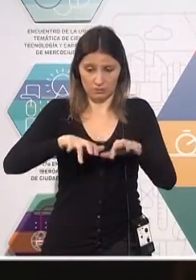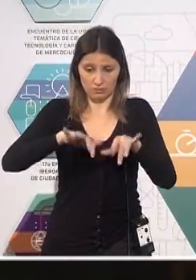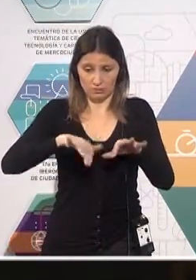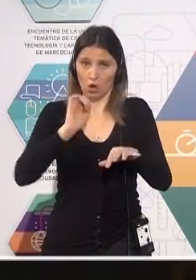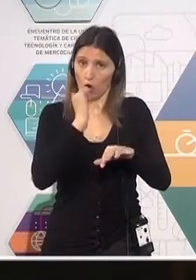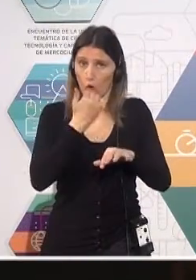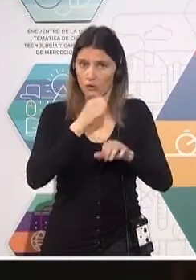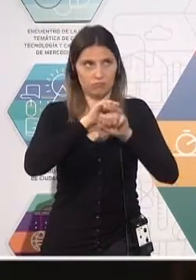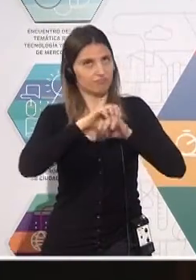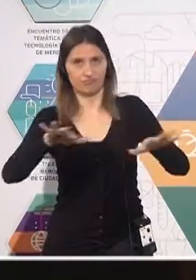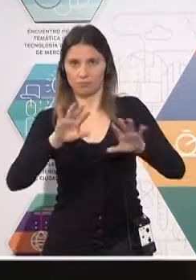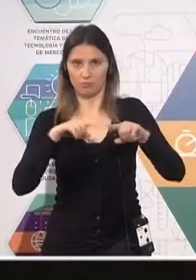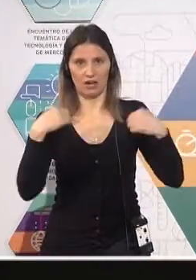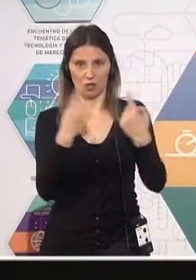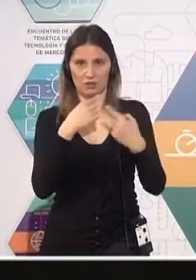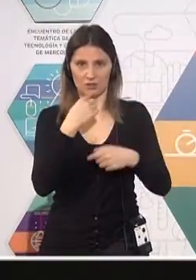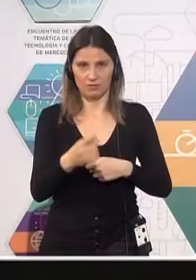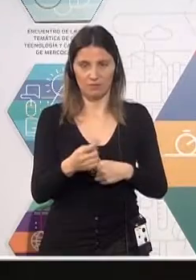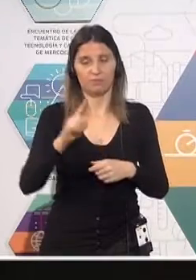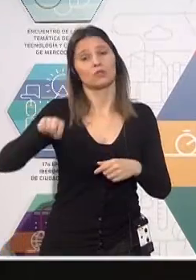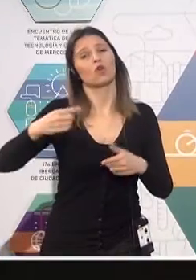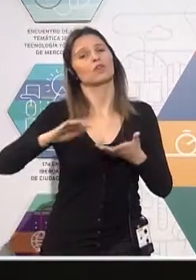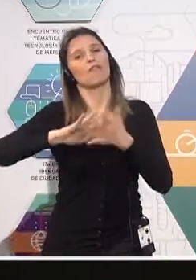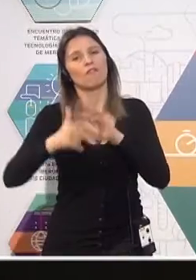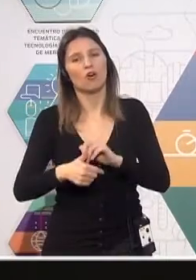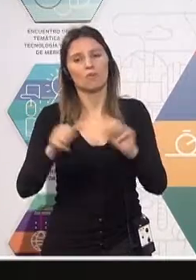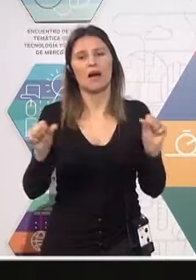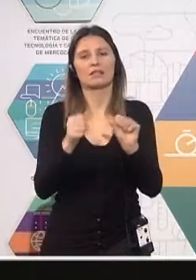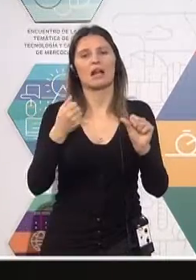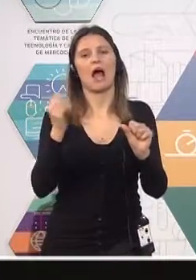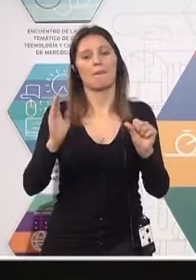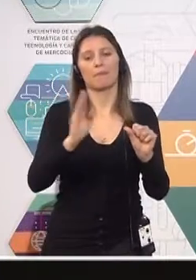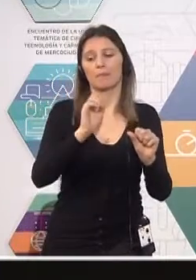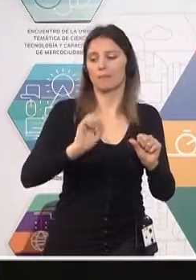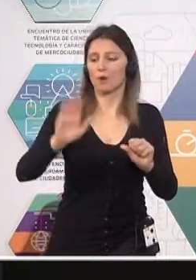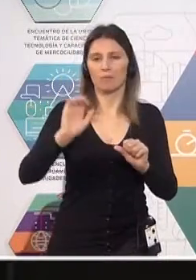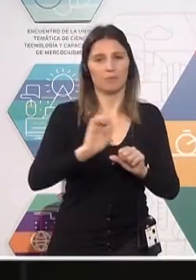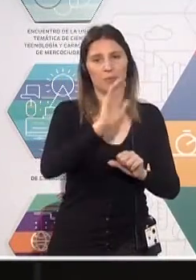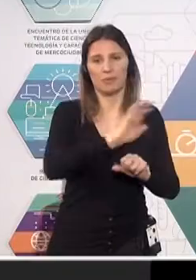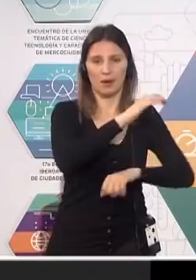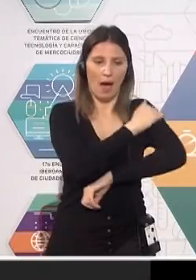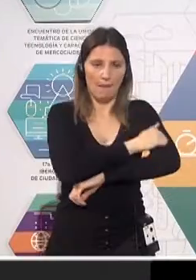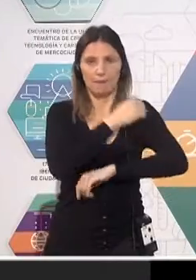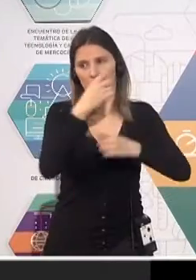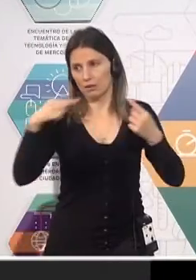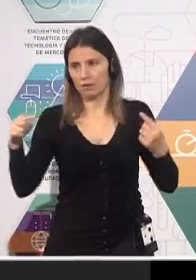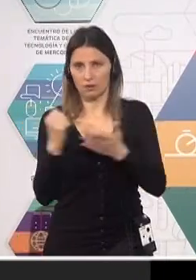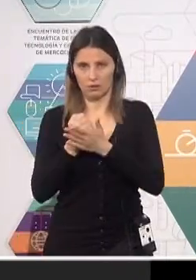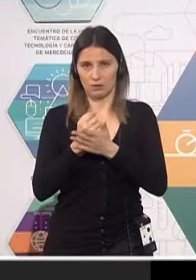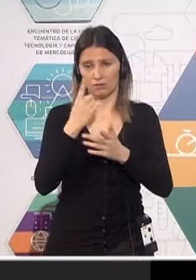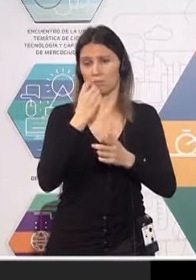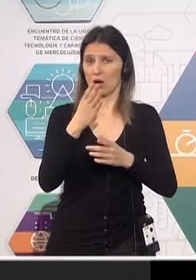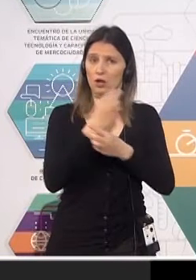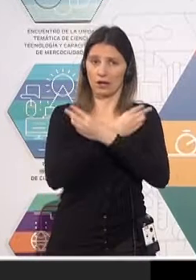puedo generar para todas las plataformas. Otra opción hubiera sido generar una aplicación nativa para cada una de las plataformas. Y bueno,